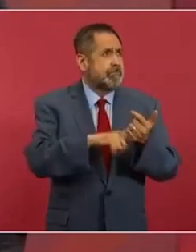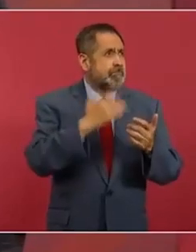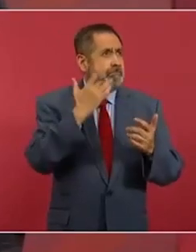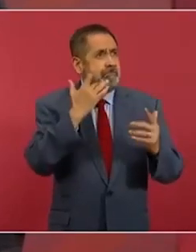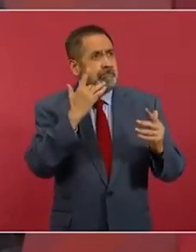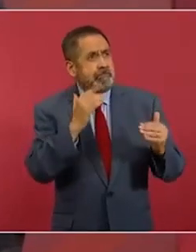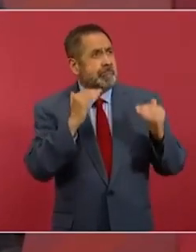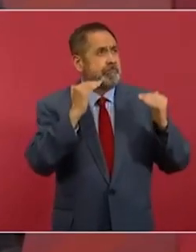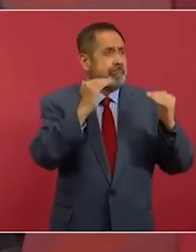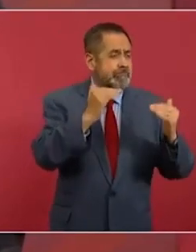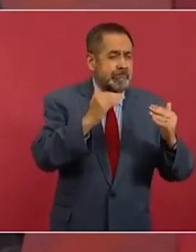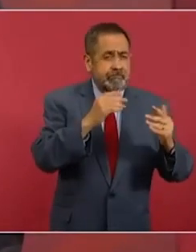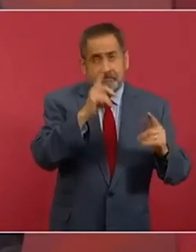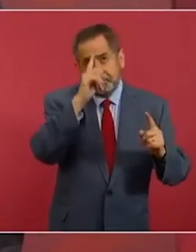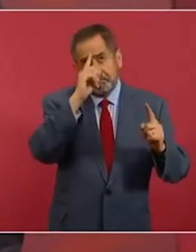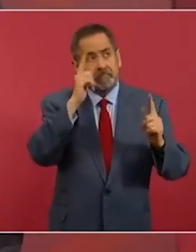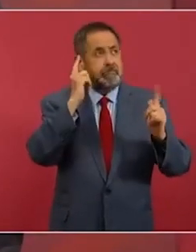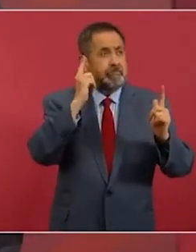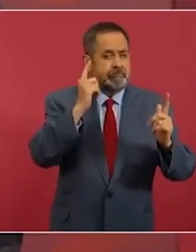aspiracionista